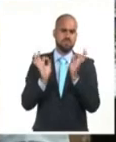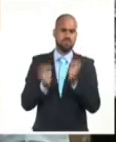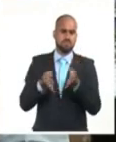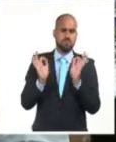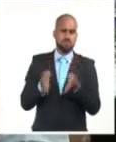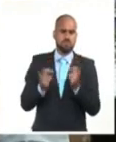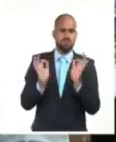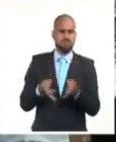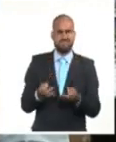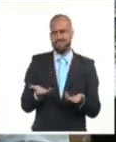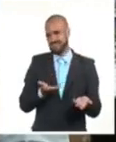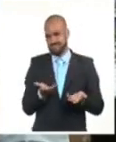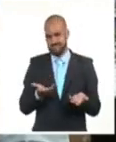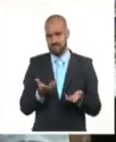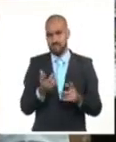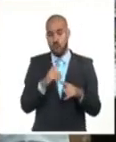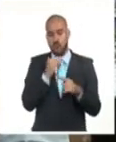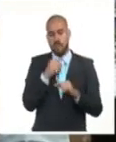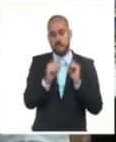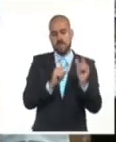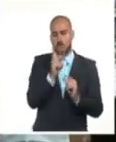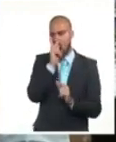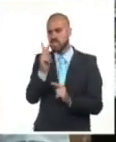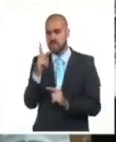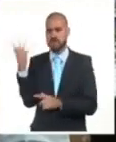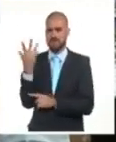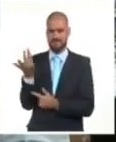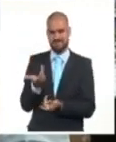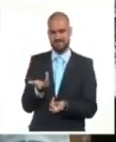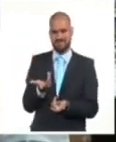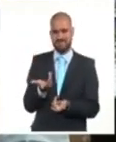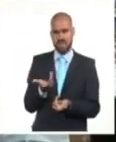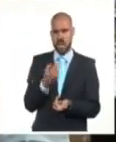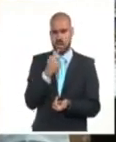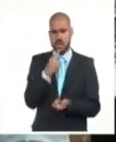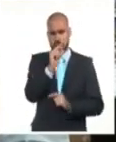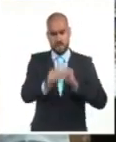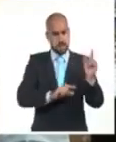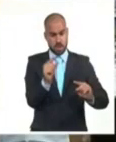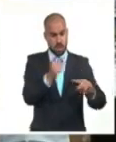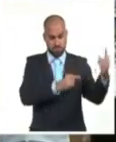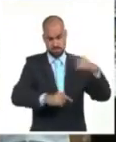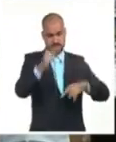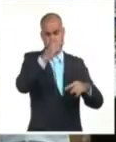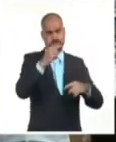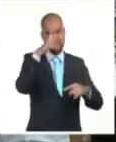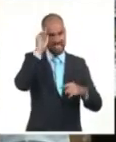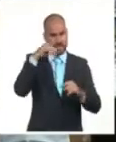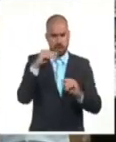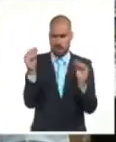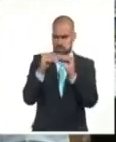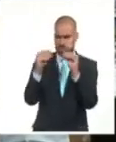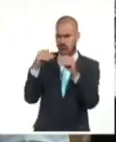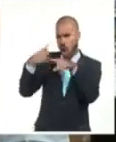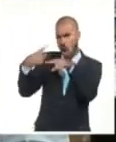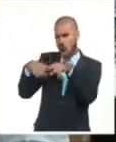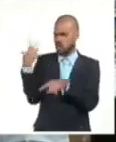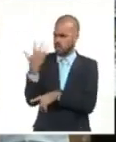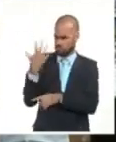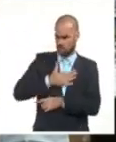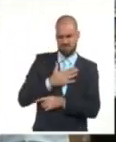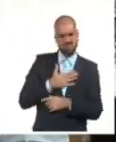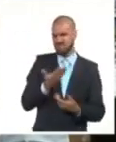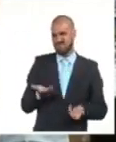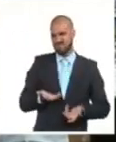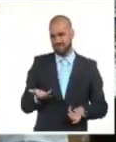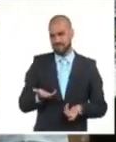las relaciones hacia el medio ambiente. El ser humano como el ente superior en su relación con el resto de los componentes. Y